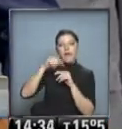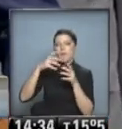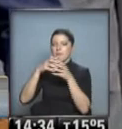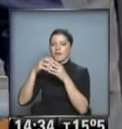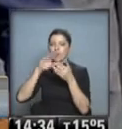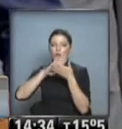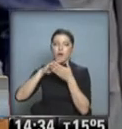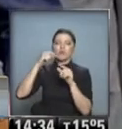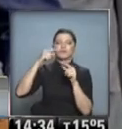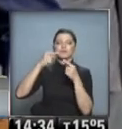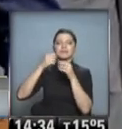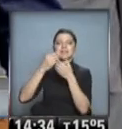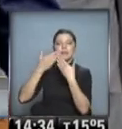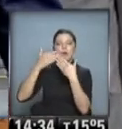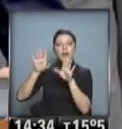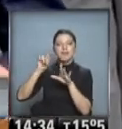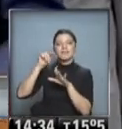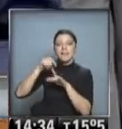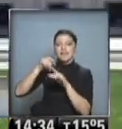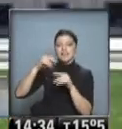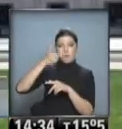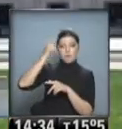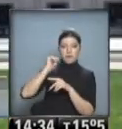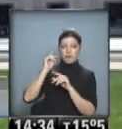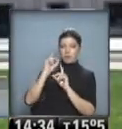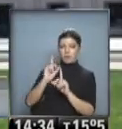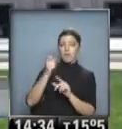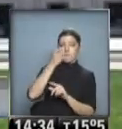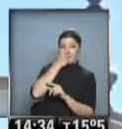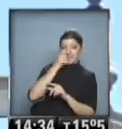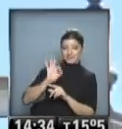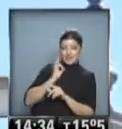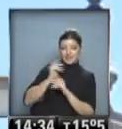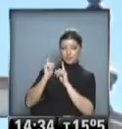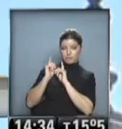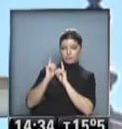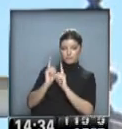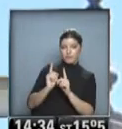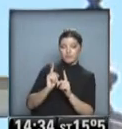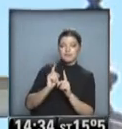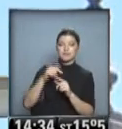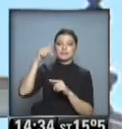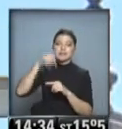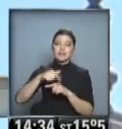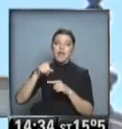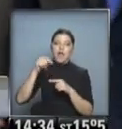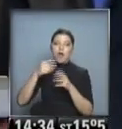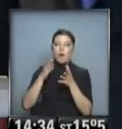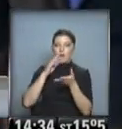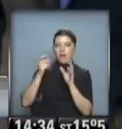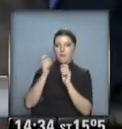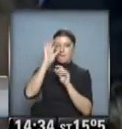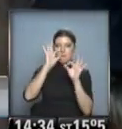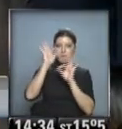democracia que gobernó el país trasandino por 20 años de 1990 a 2010, que se reagrupa en una nueva propuesta